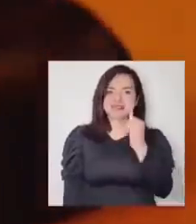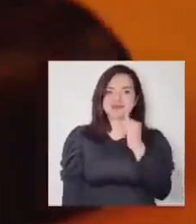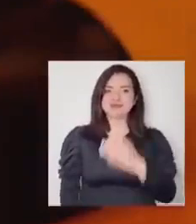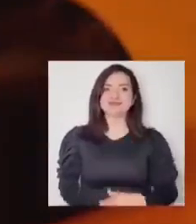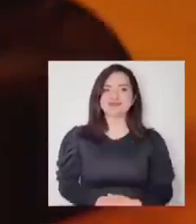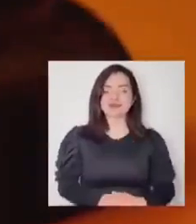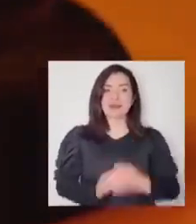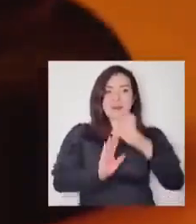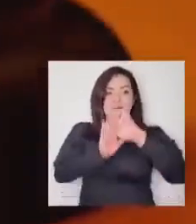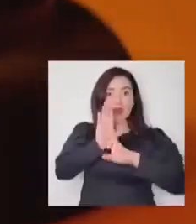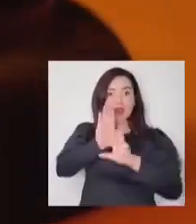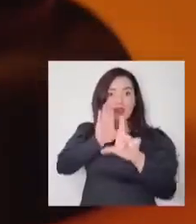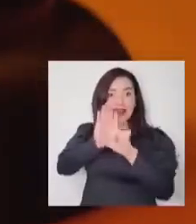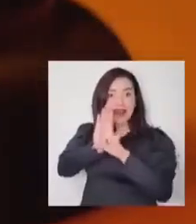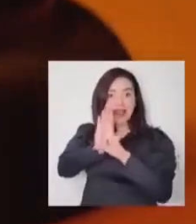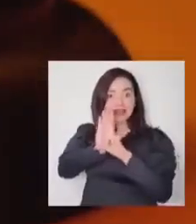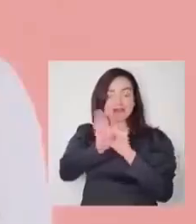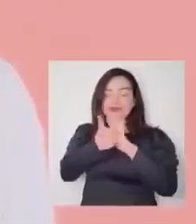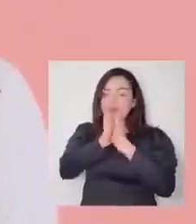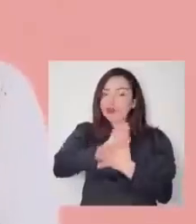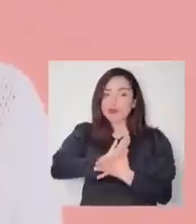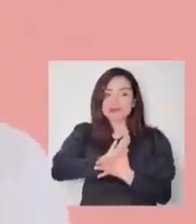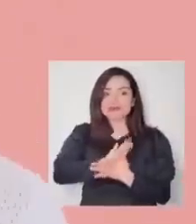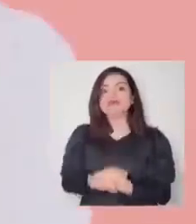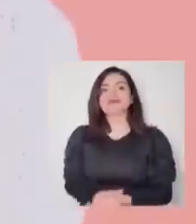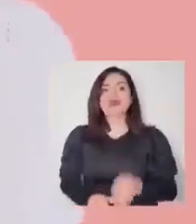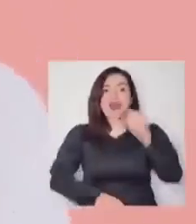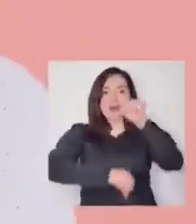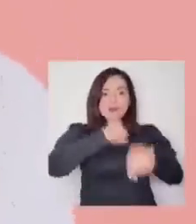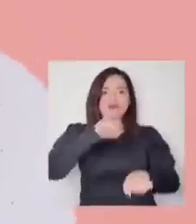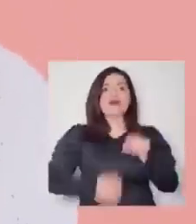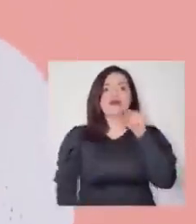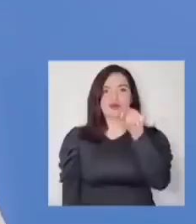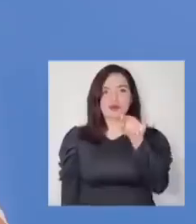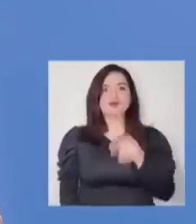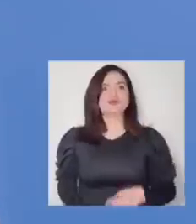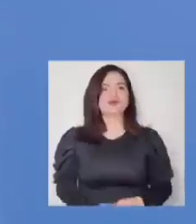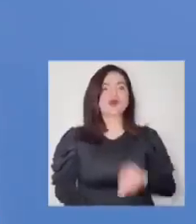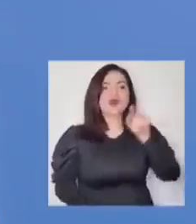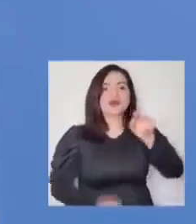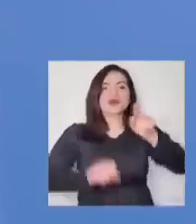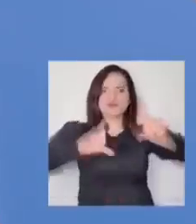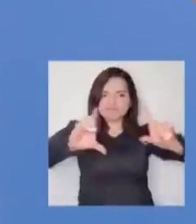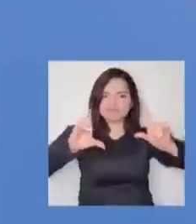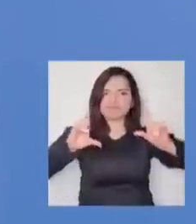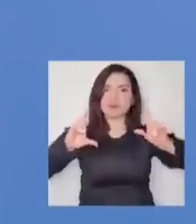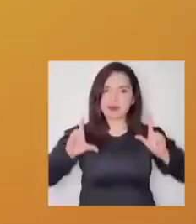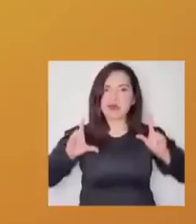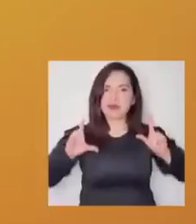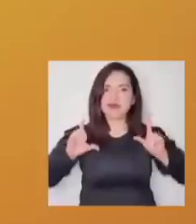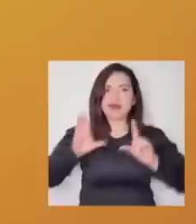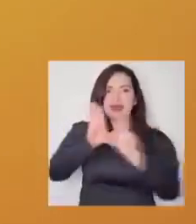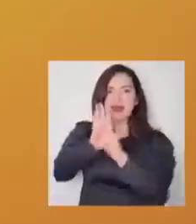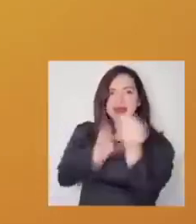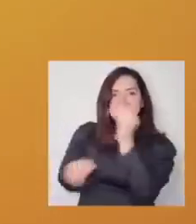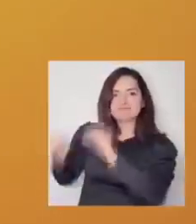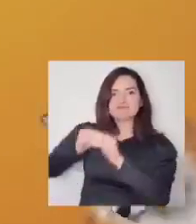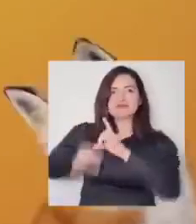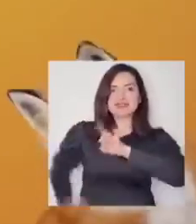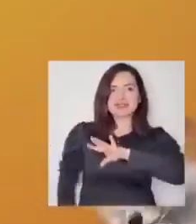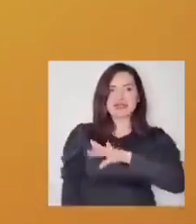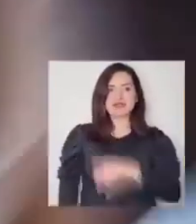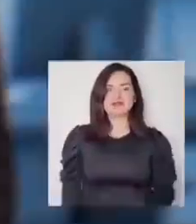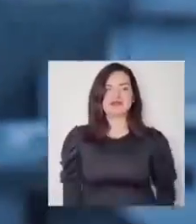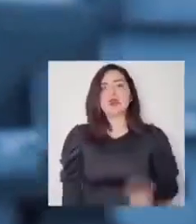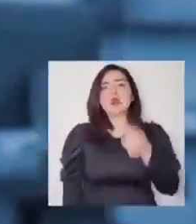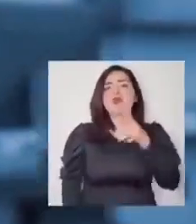Sí, todo proyecto de ley va a ser aprobado por ti para que tú seas protagonista de la legislación